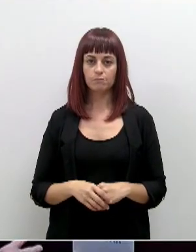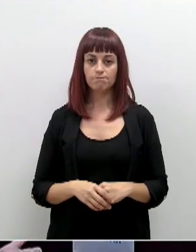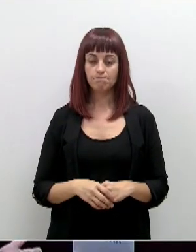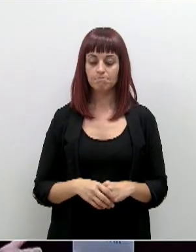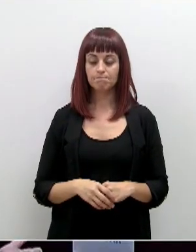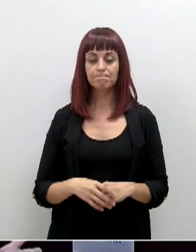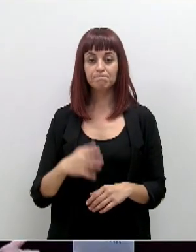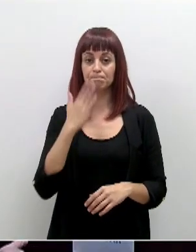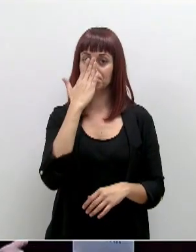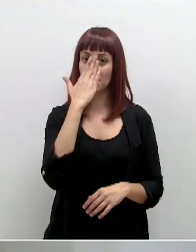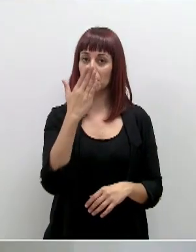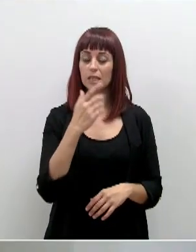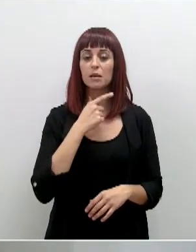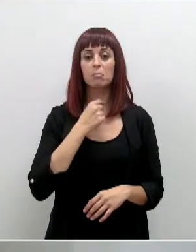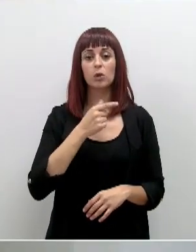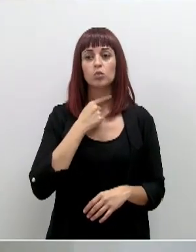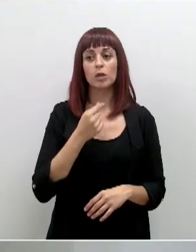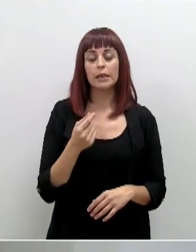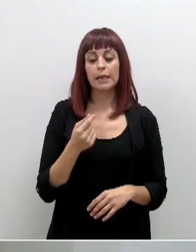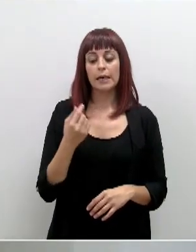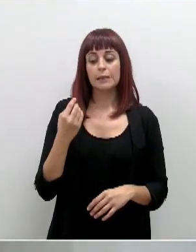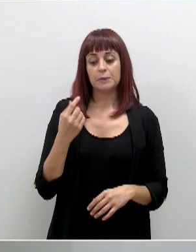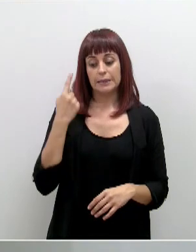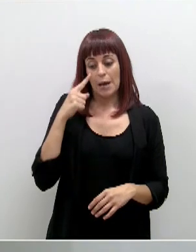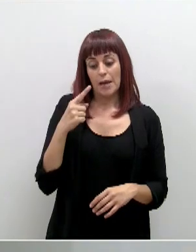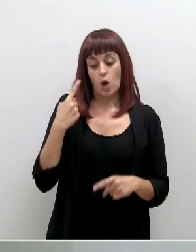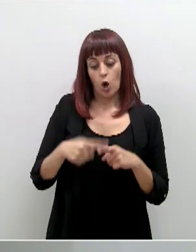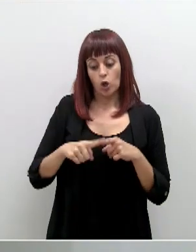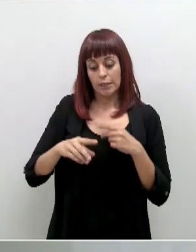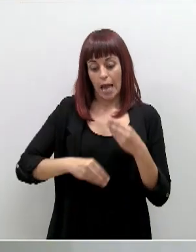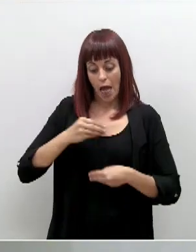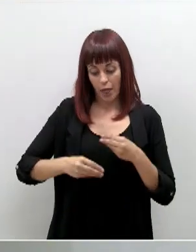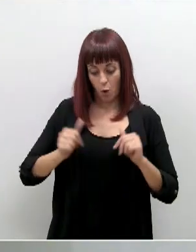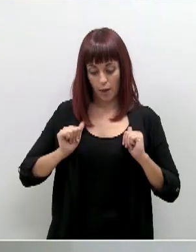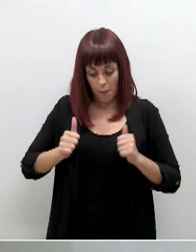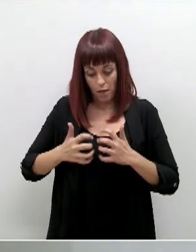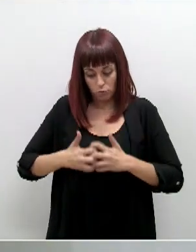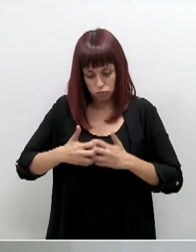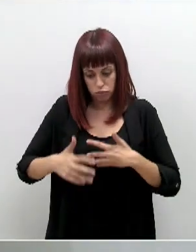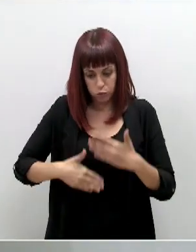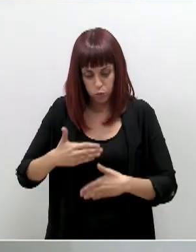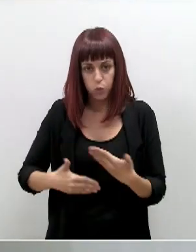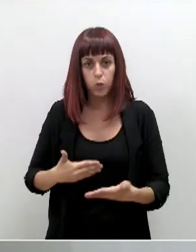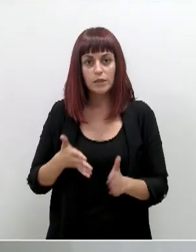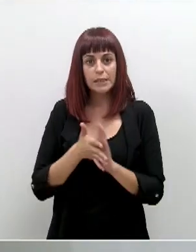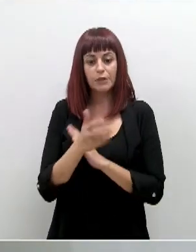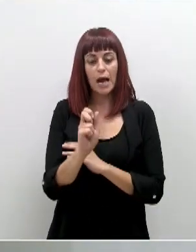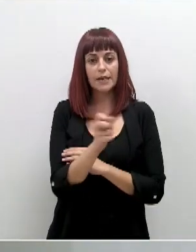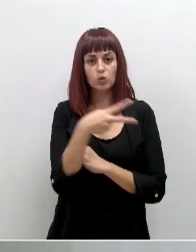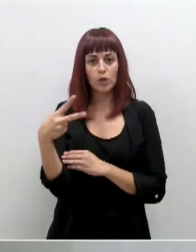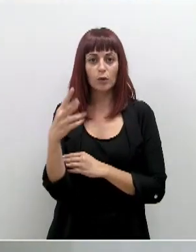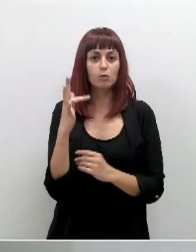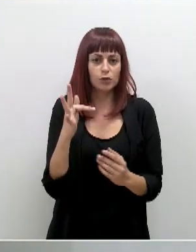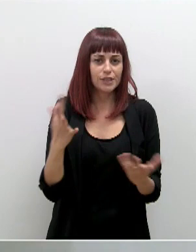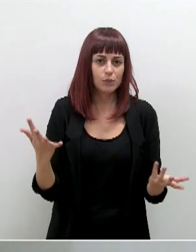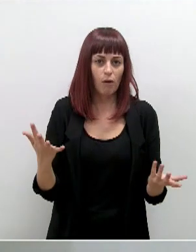Sinceramente, me gustaría tener la certeza sobre que las actuaciones que estamos poniendo en marcha o las cosas que estamos haciendo, pues tienen el resultado que esperamos,